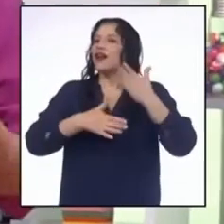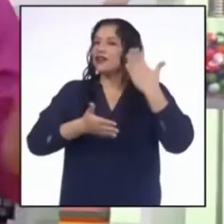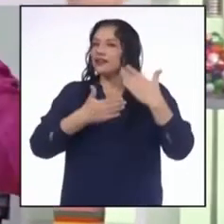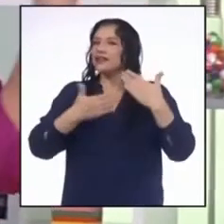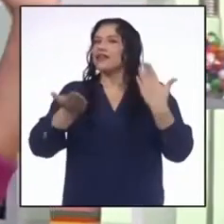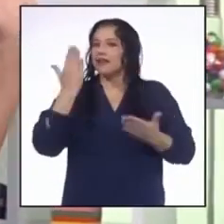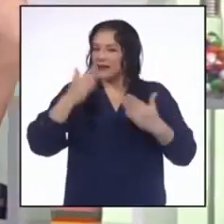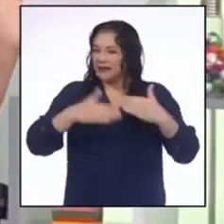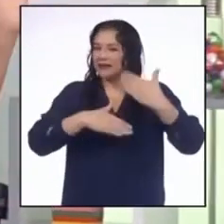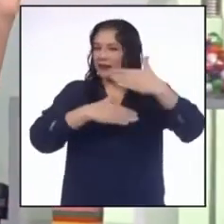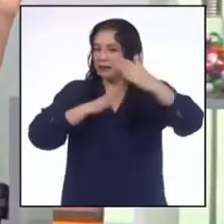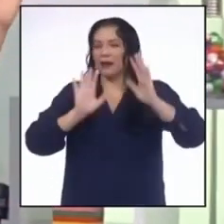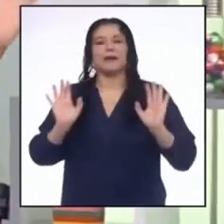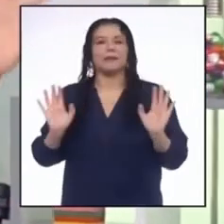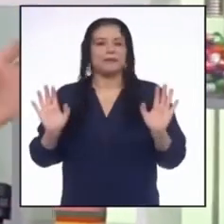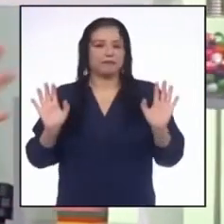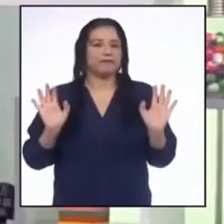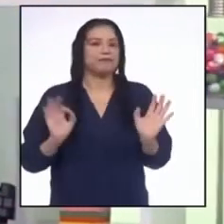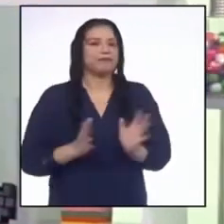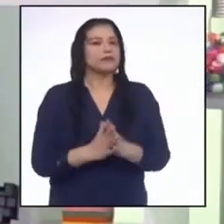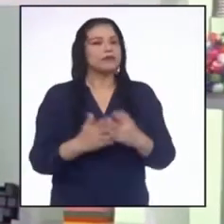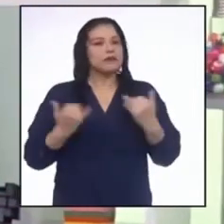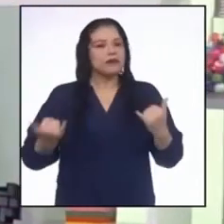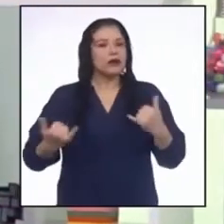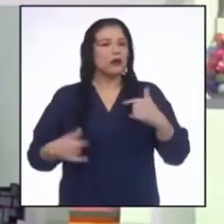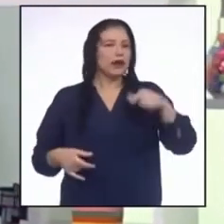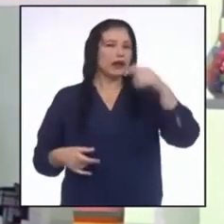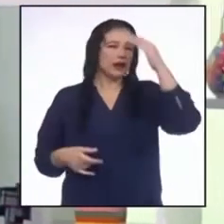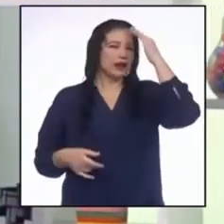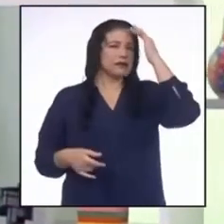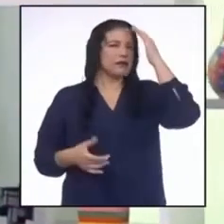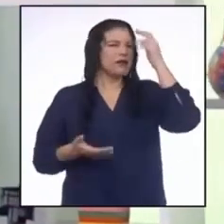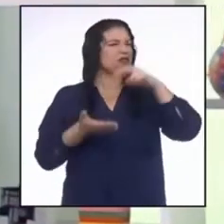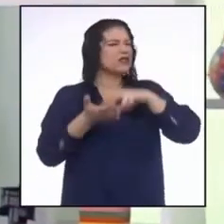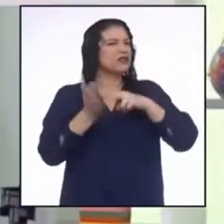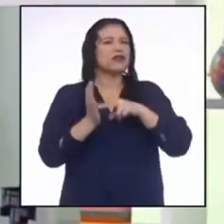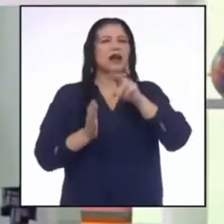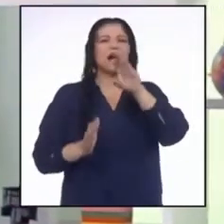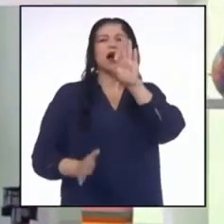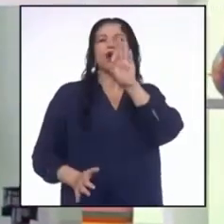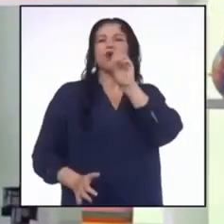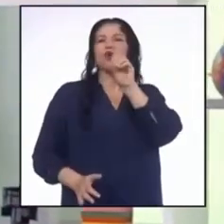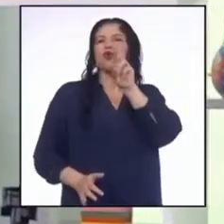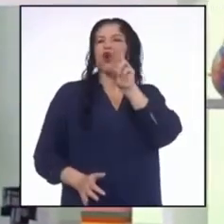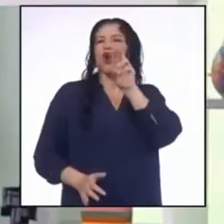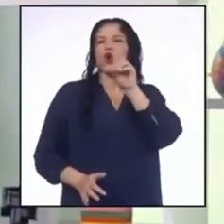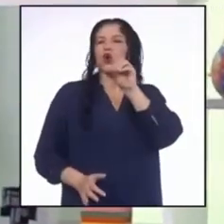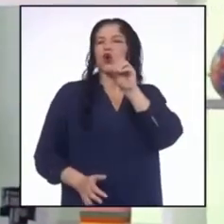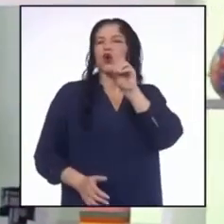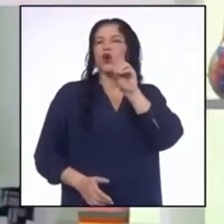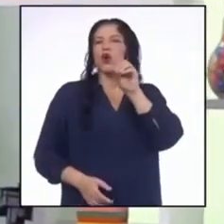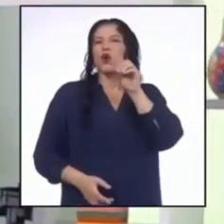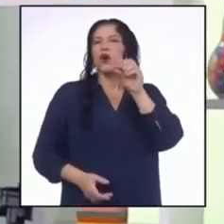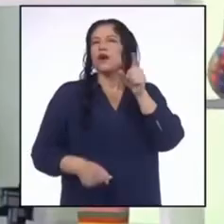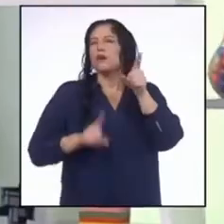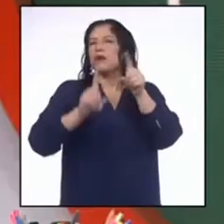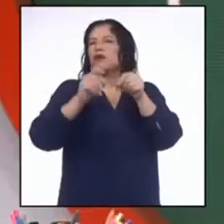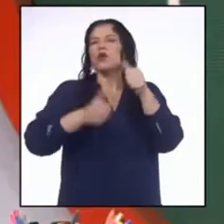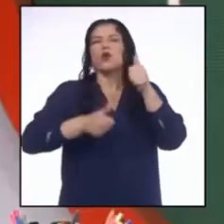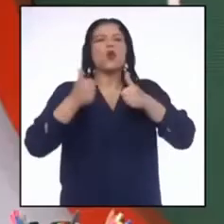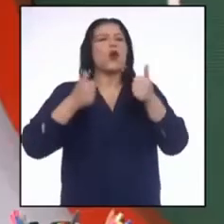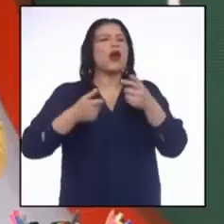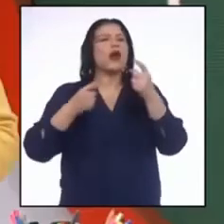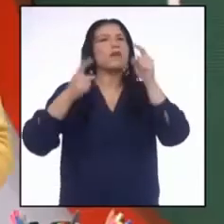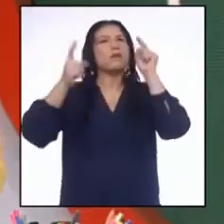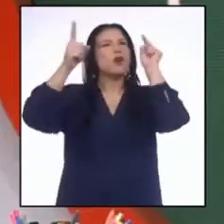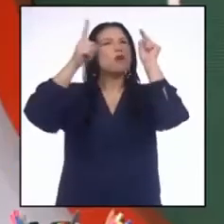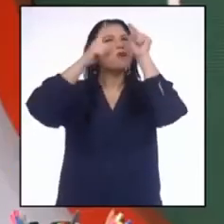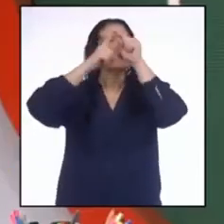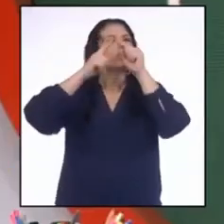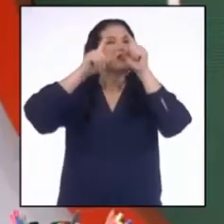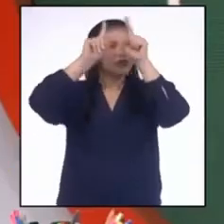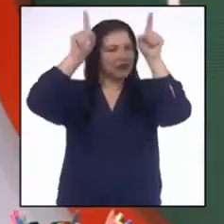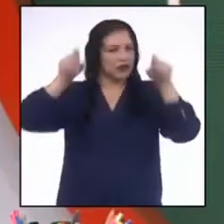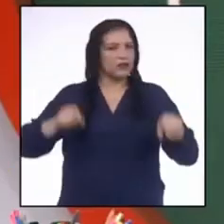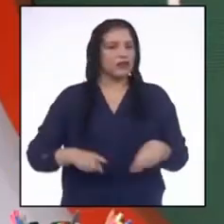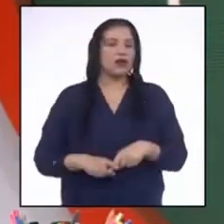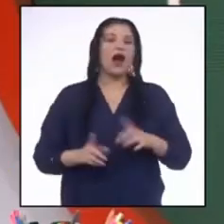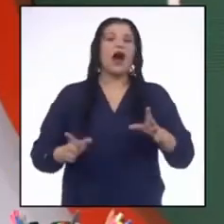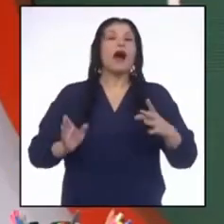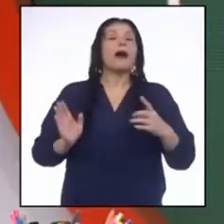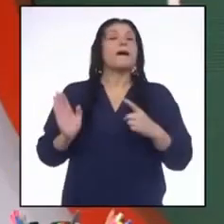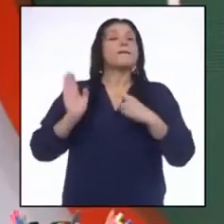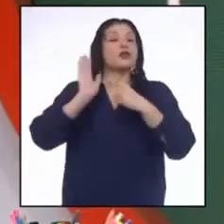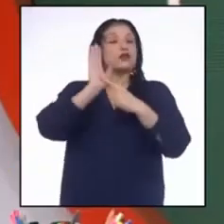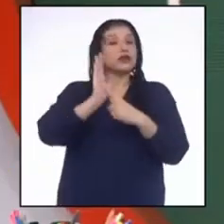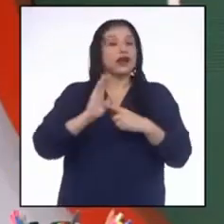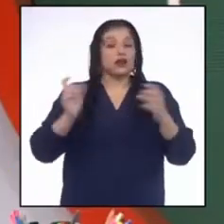adelante. Pero a ver, Junior, dime. Ahora que sabes lo que es un foro, ¿cuál crees que es el propósito de ese afiche? Mostrarnos que la Comisión